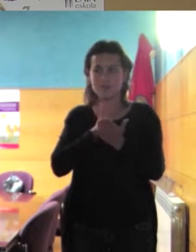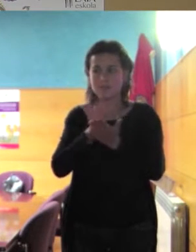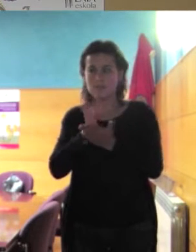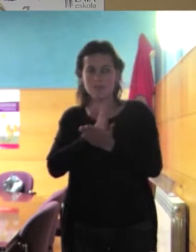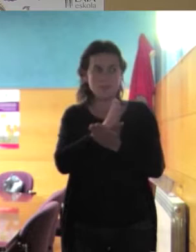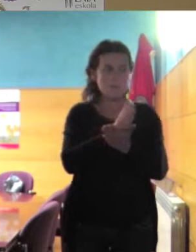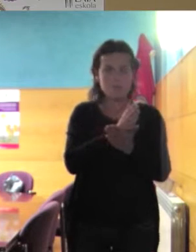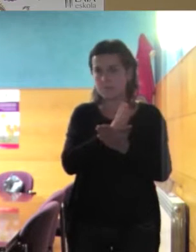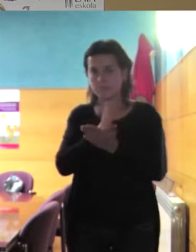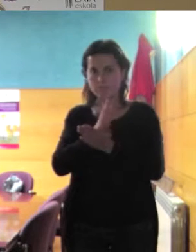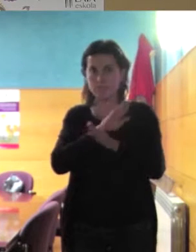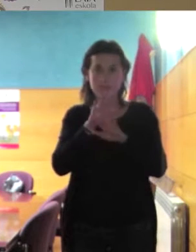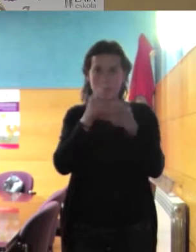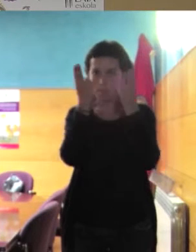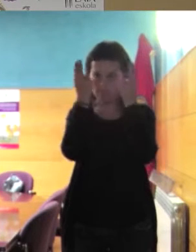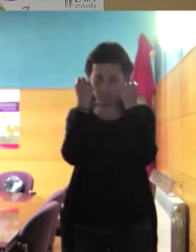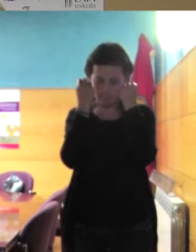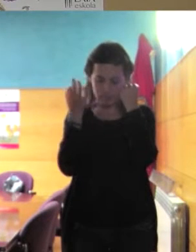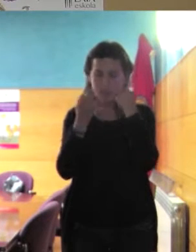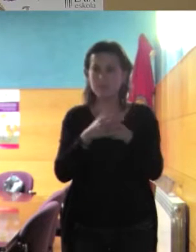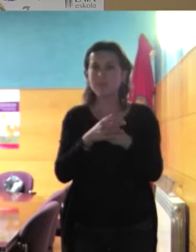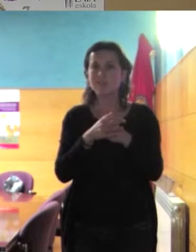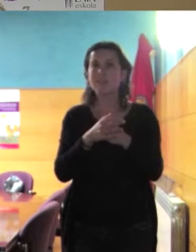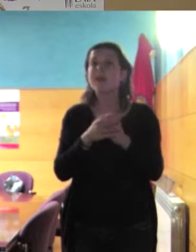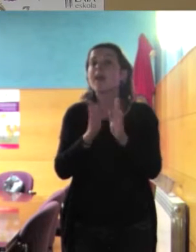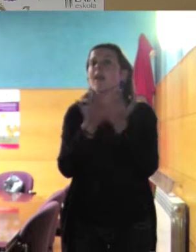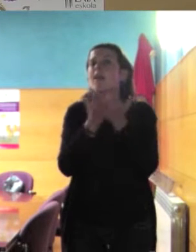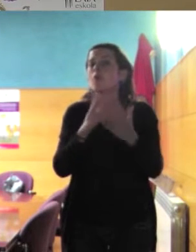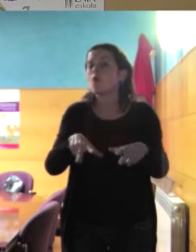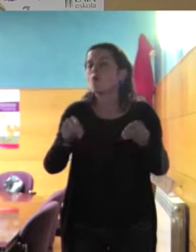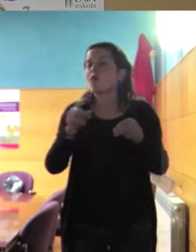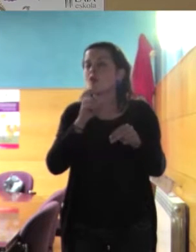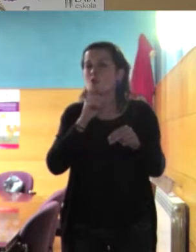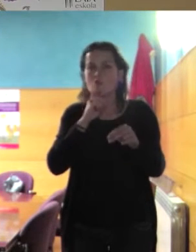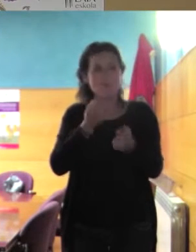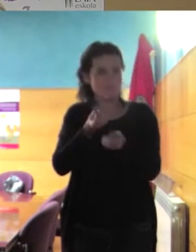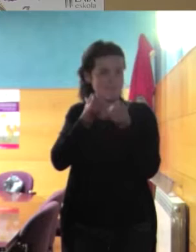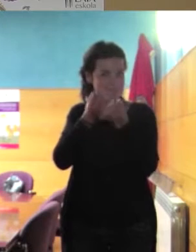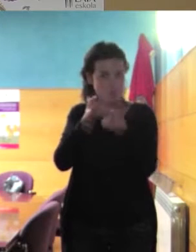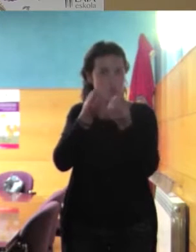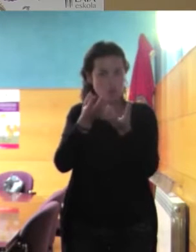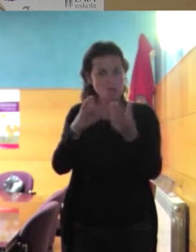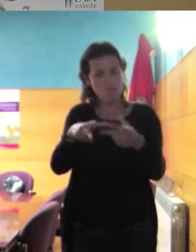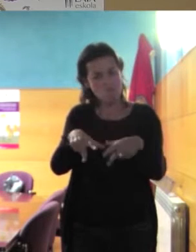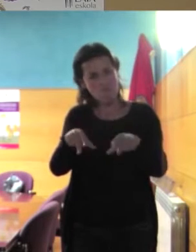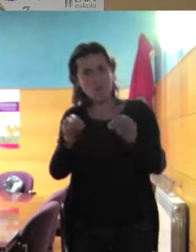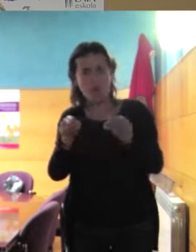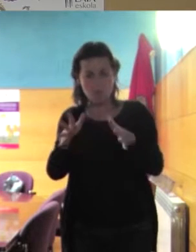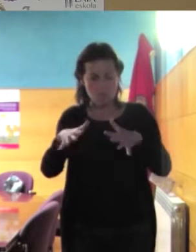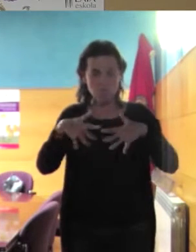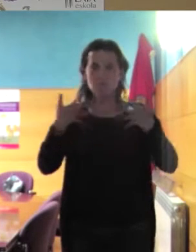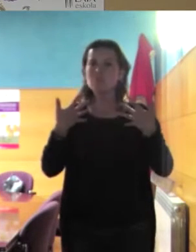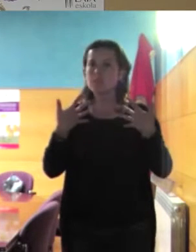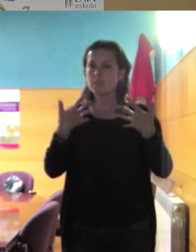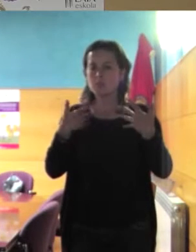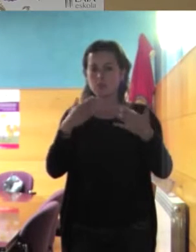bajar la cabeza no nos voy a decir como termina tiene un final muy interesante sorprendente pero esa pelea que ella tiene